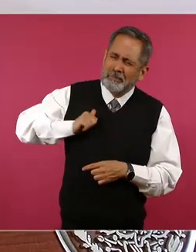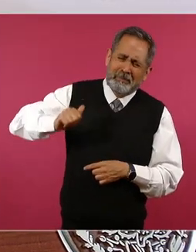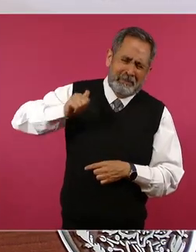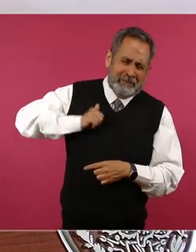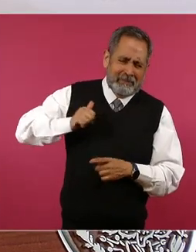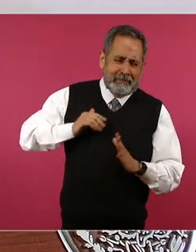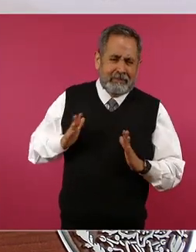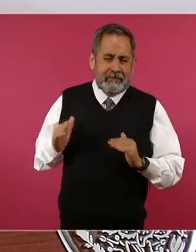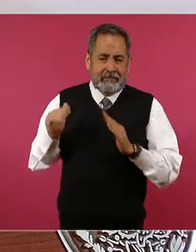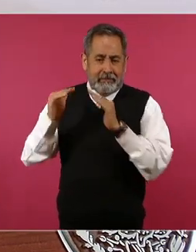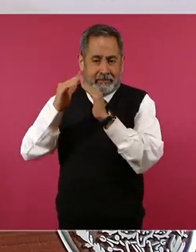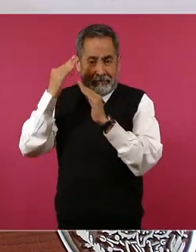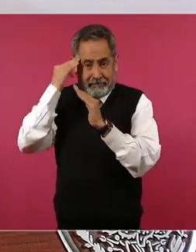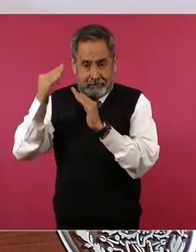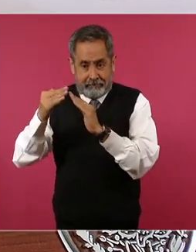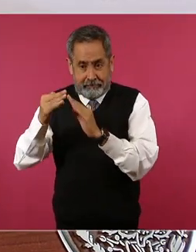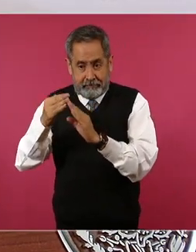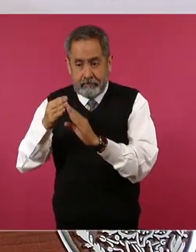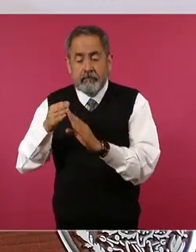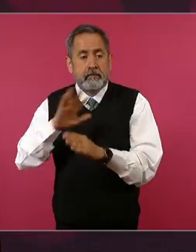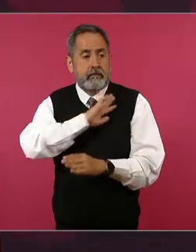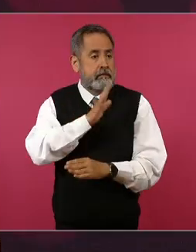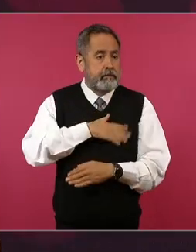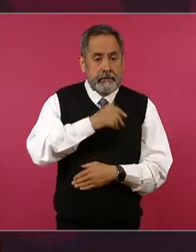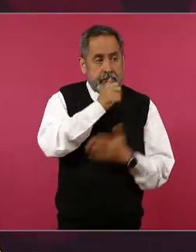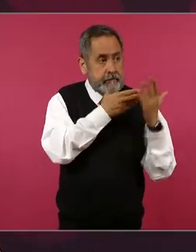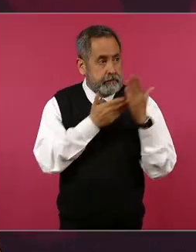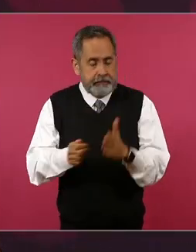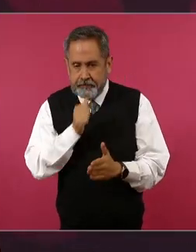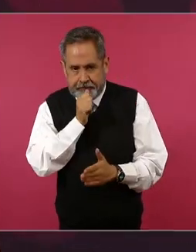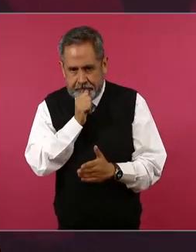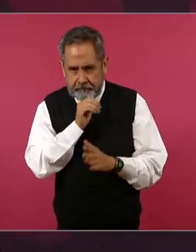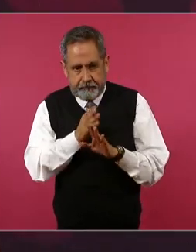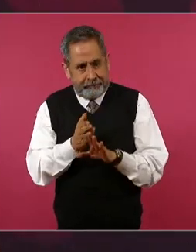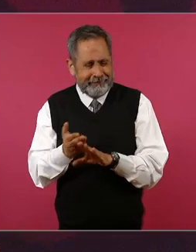no quiere decir que